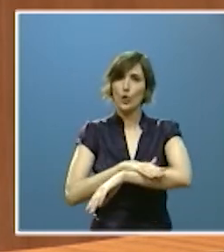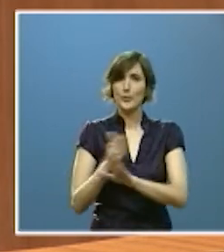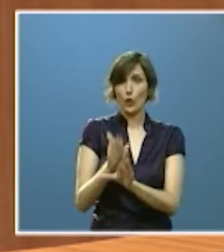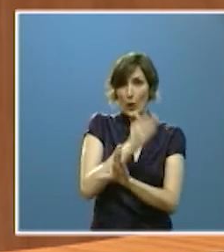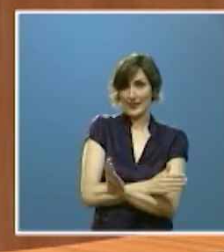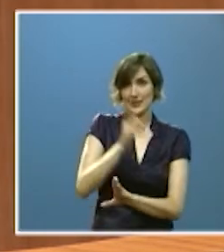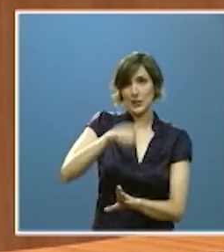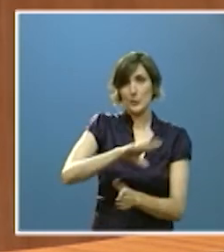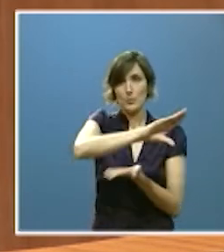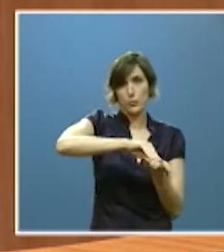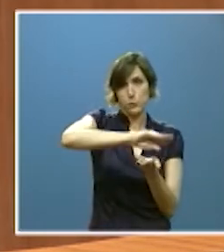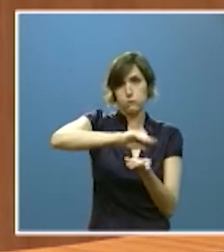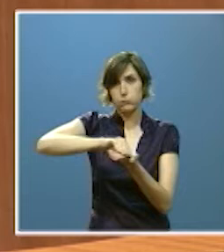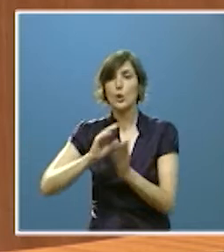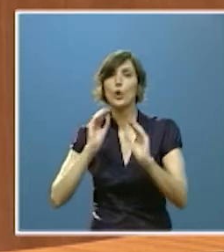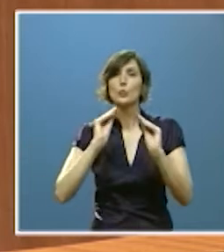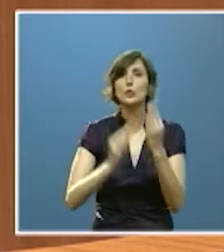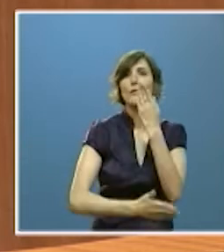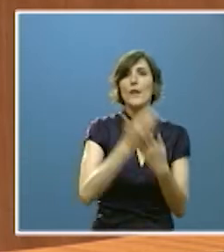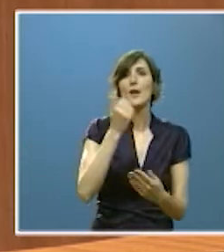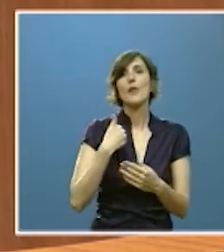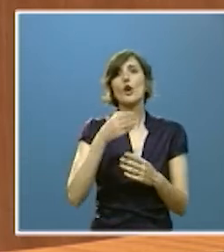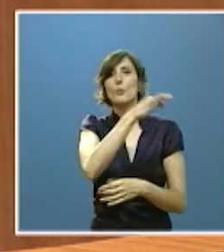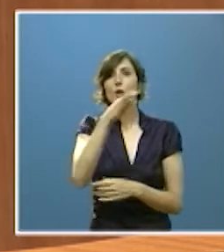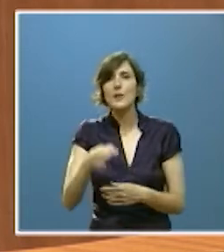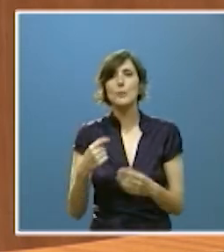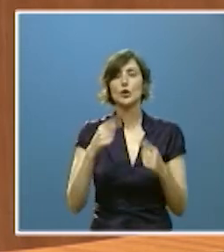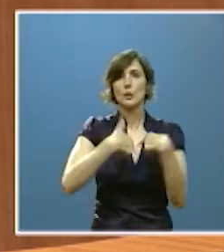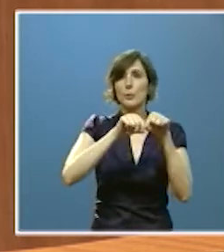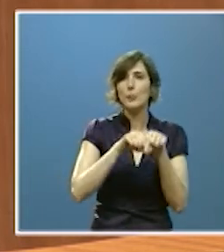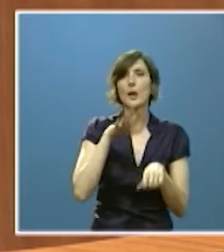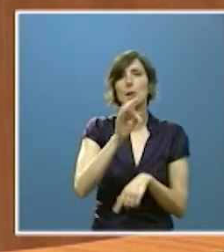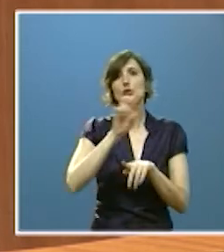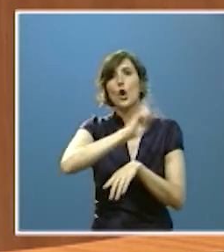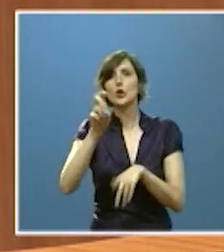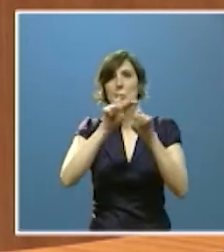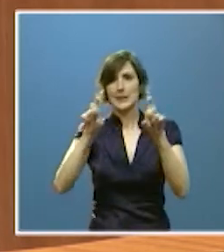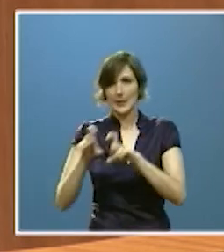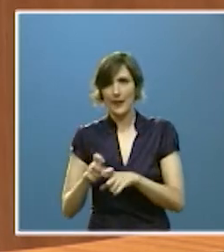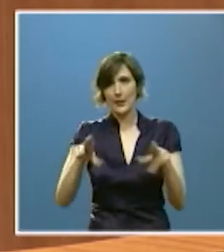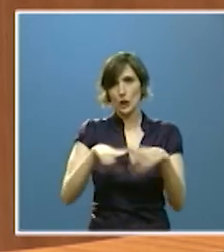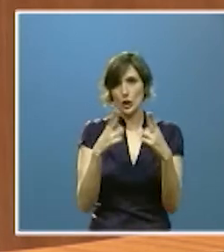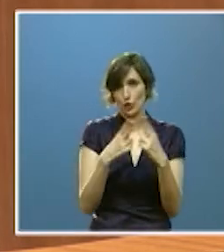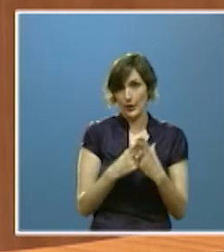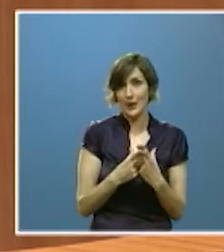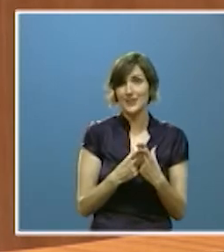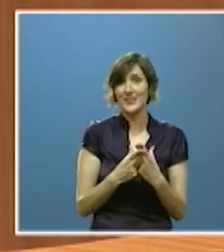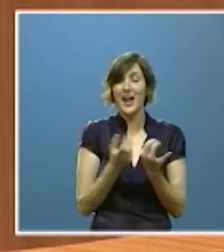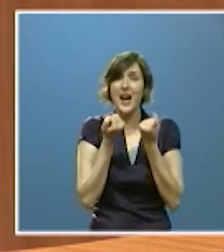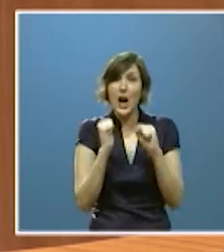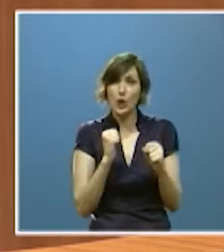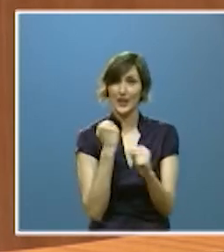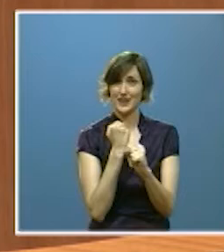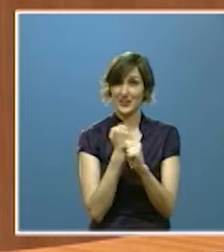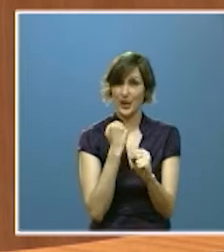aportaciones de las propias comunidades de la Federación de Municipios y Provincias y de otras instancias sociales aunque ese trabajo se produjera